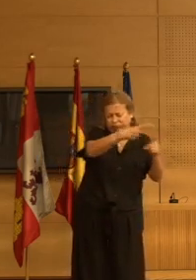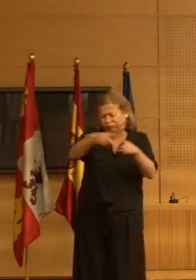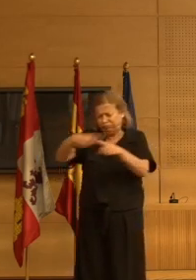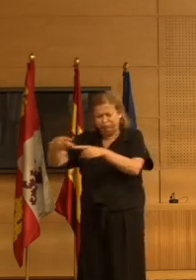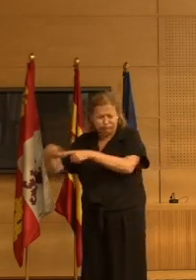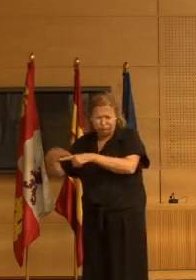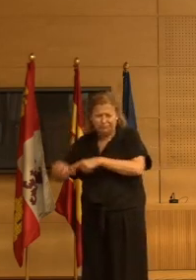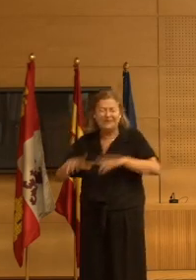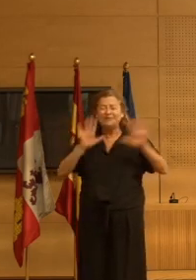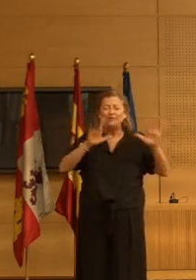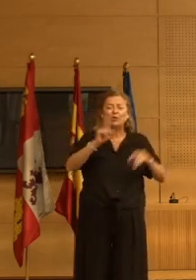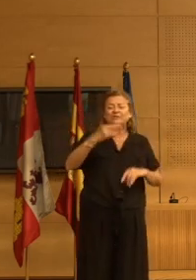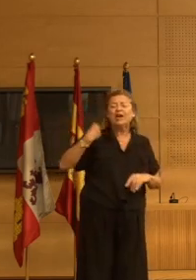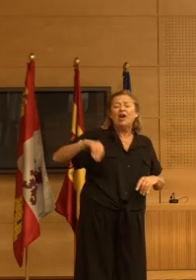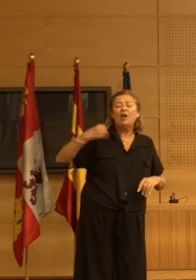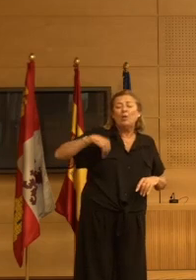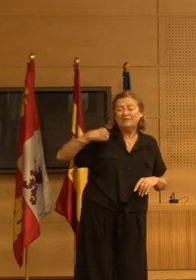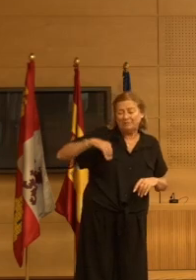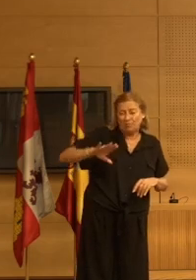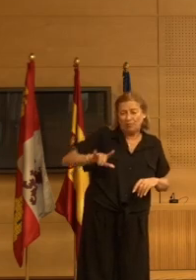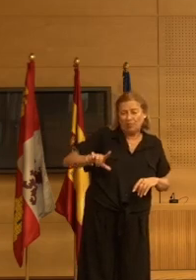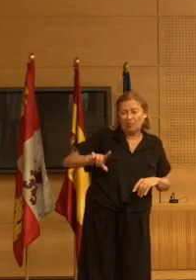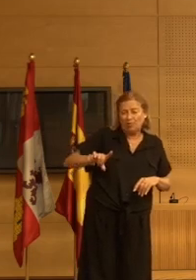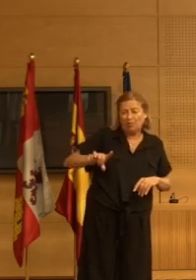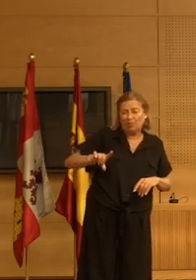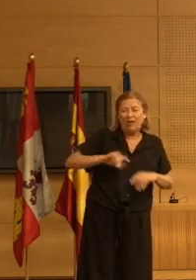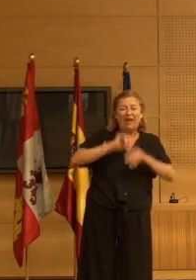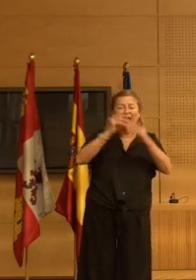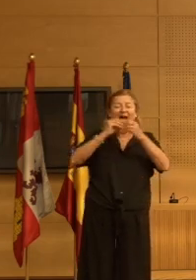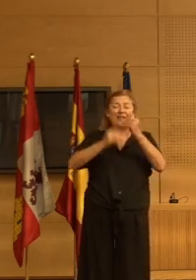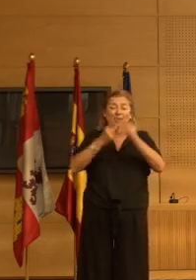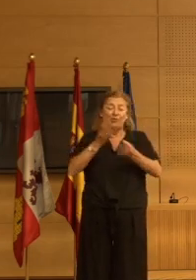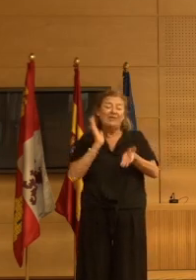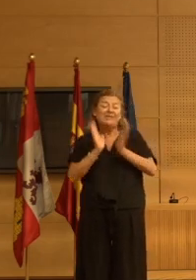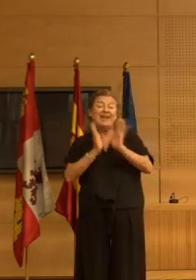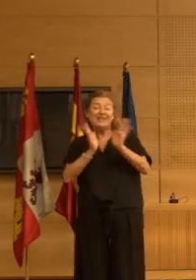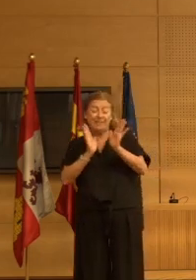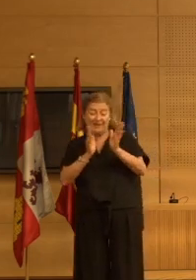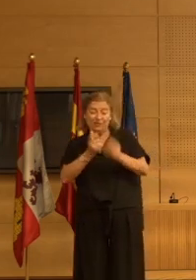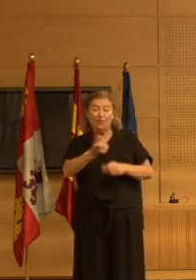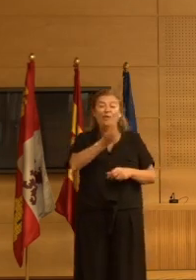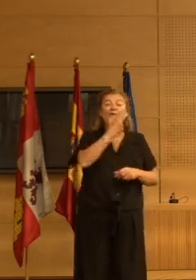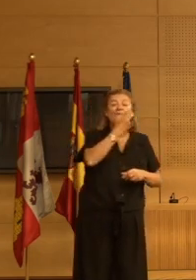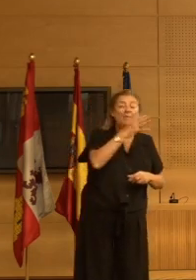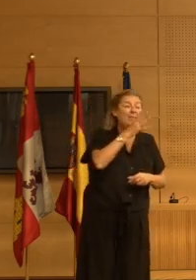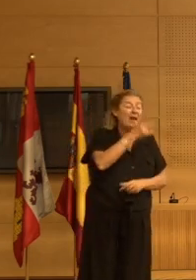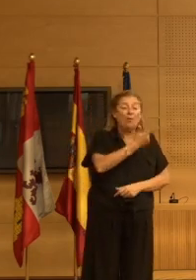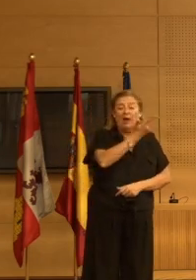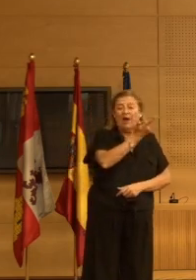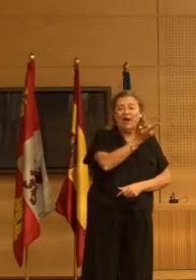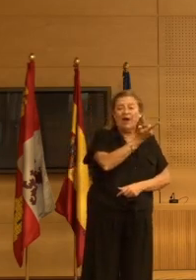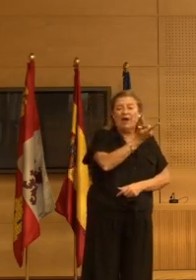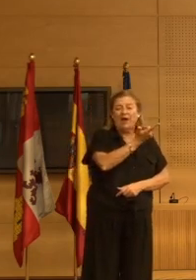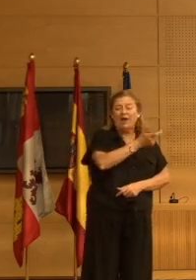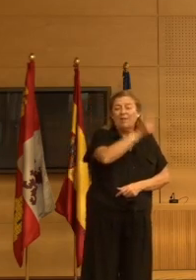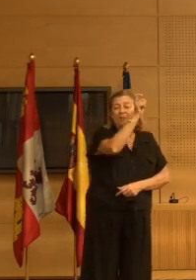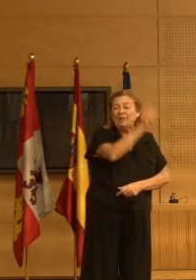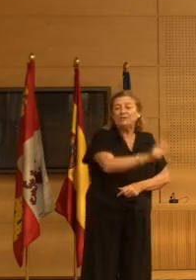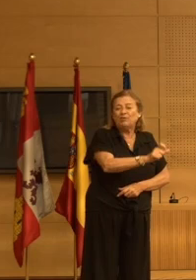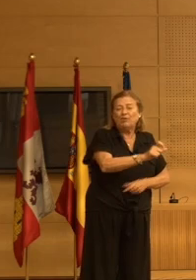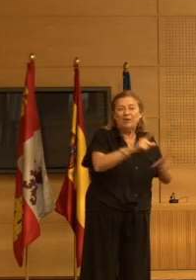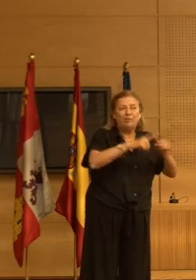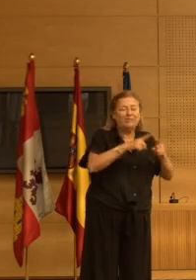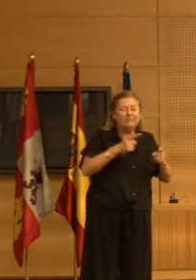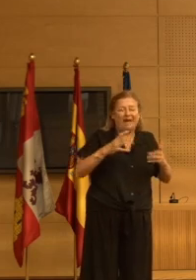no es lo mismo hacer un tratamiento no farmacológico o ambiental para tratar una